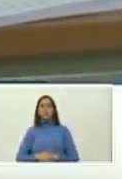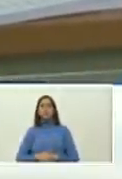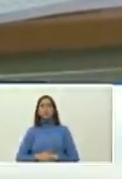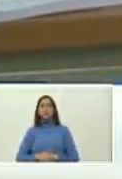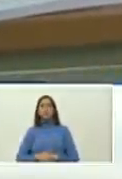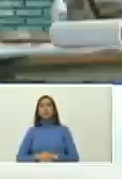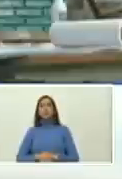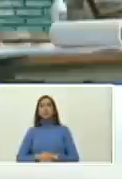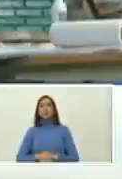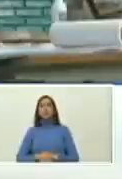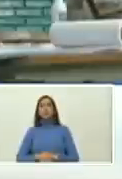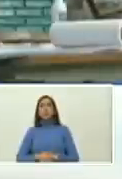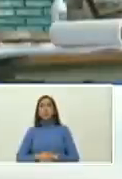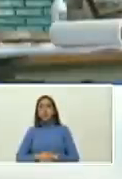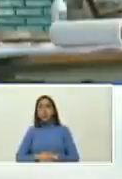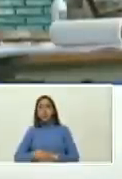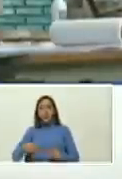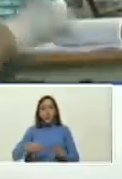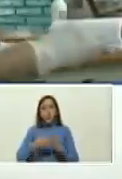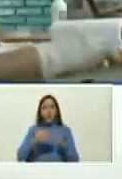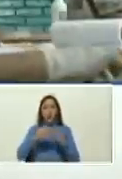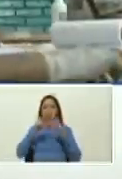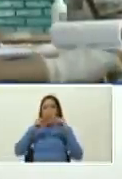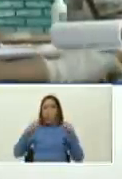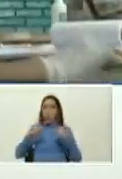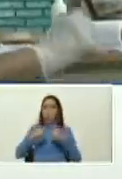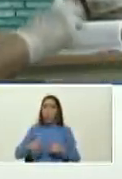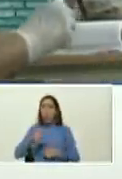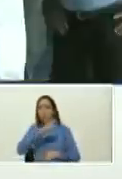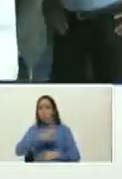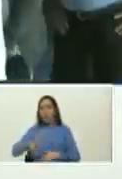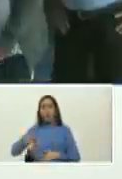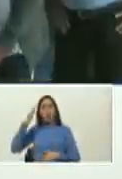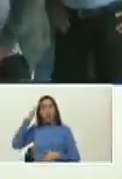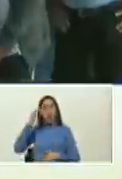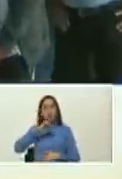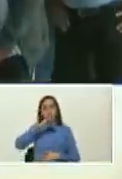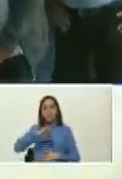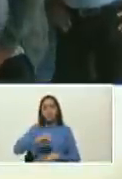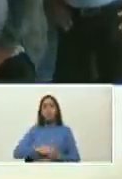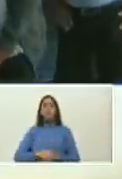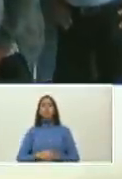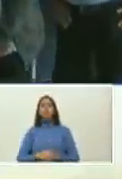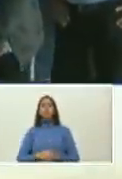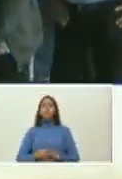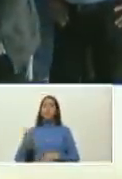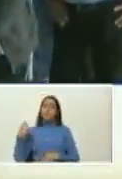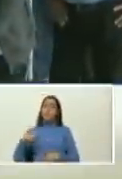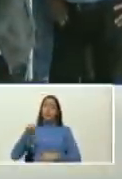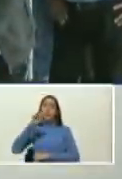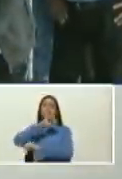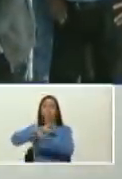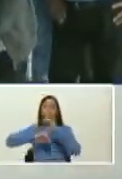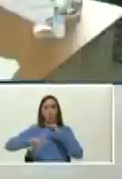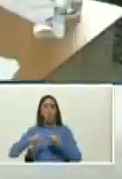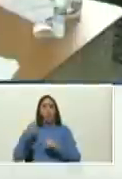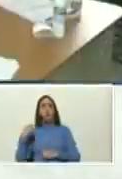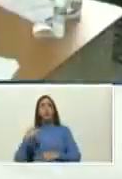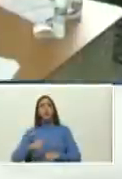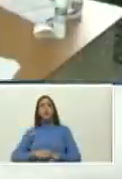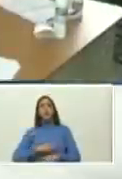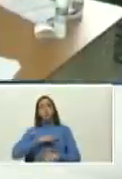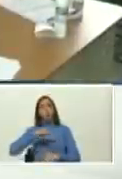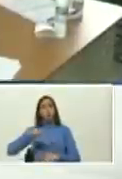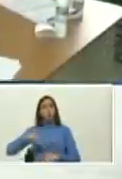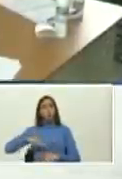apuntando a Nicaragua pero Nicaragua tiene quien la quiera Nicaragua tiene quien la defienda y aquí estamos